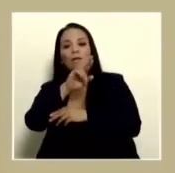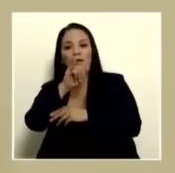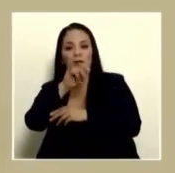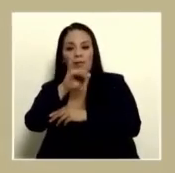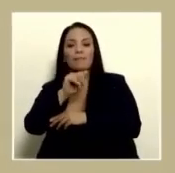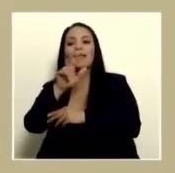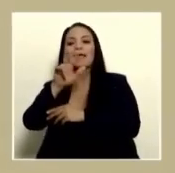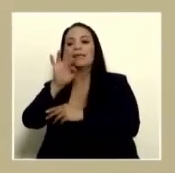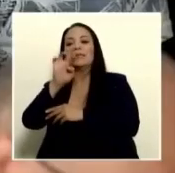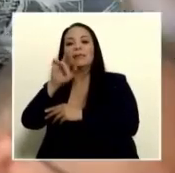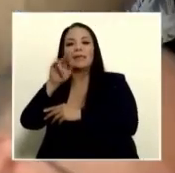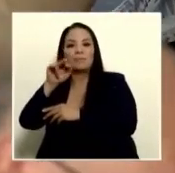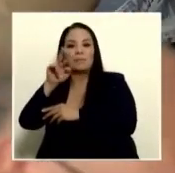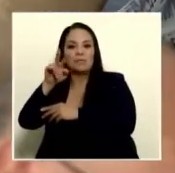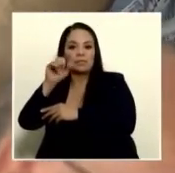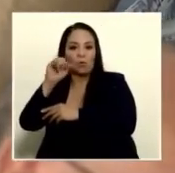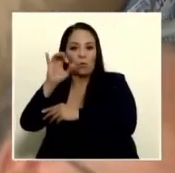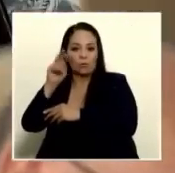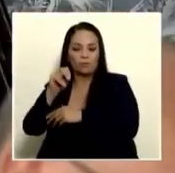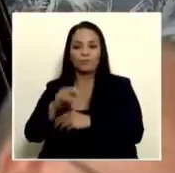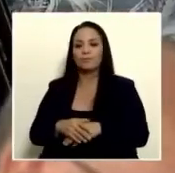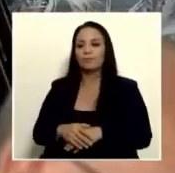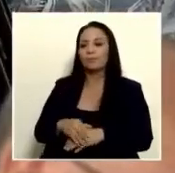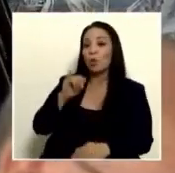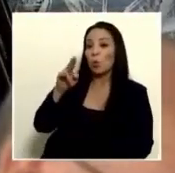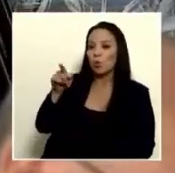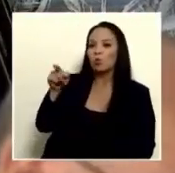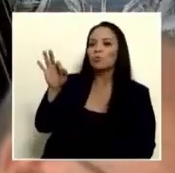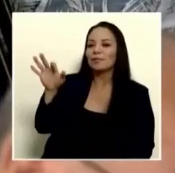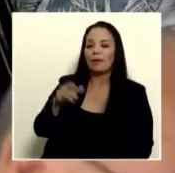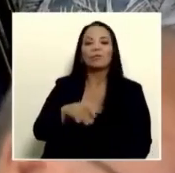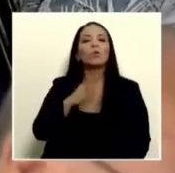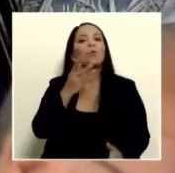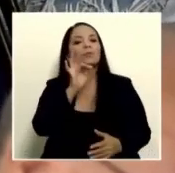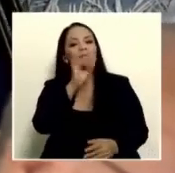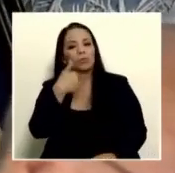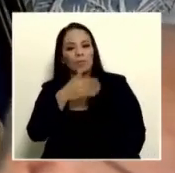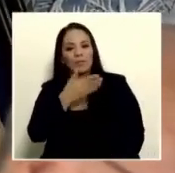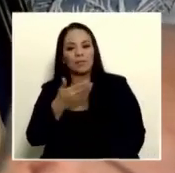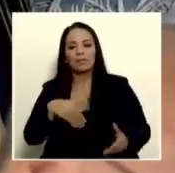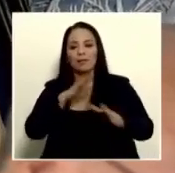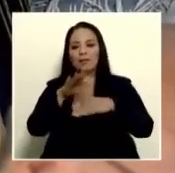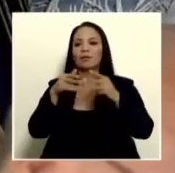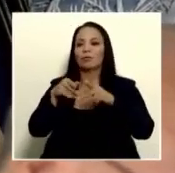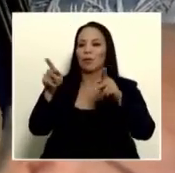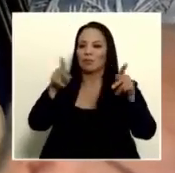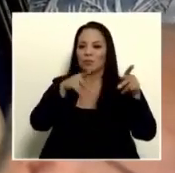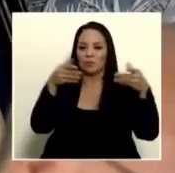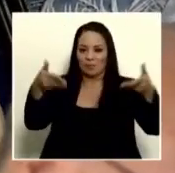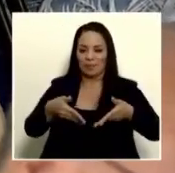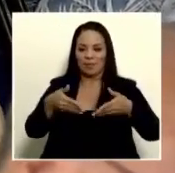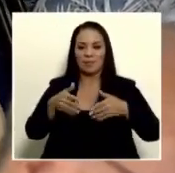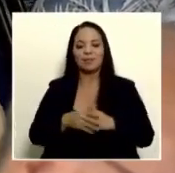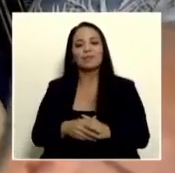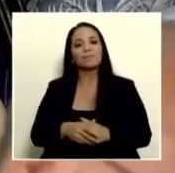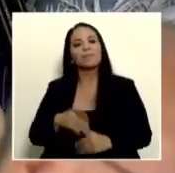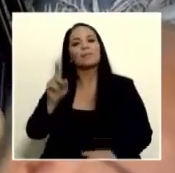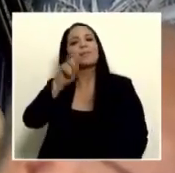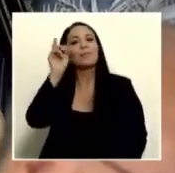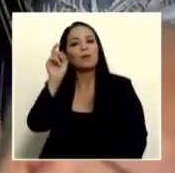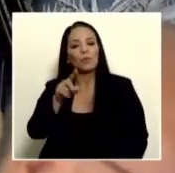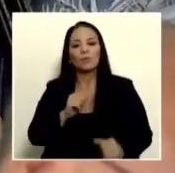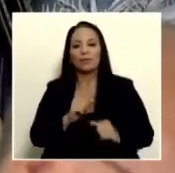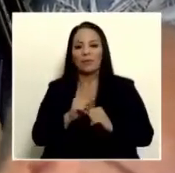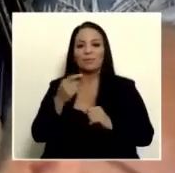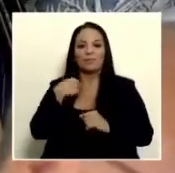de Trivisión don Julio ¿cómo le va? ¿cómo está señor presidente y a todos los presentes en el lugar? la pregunta